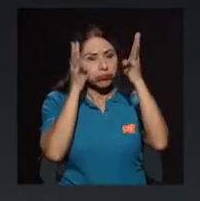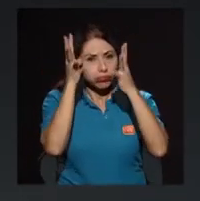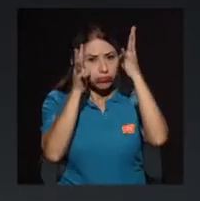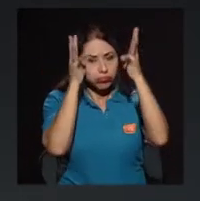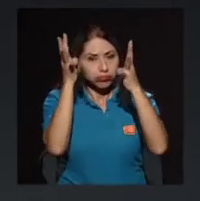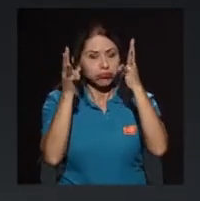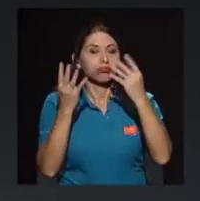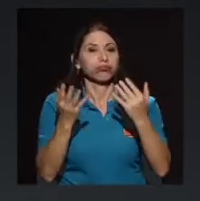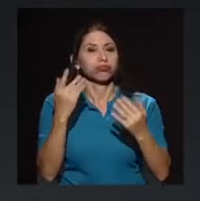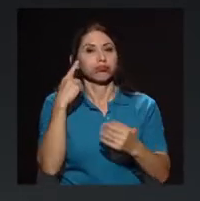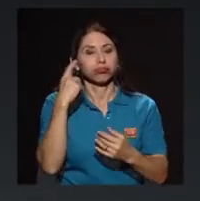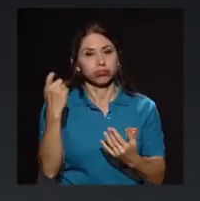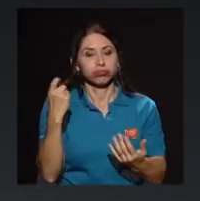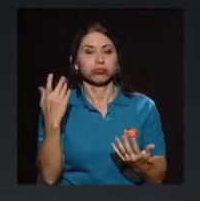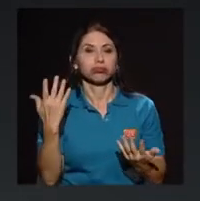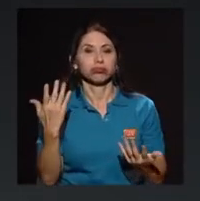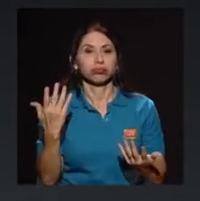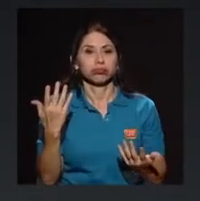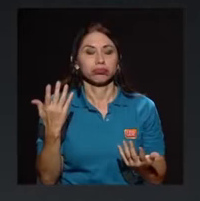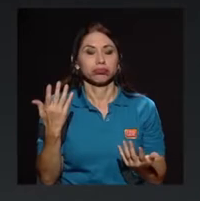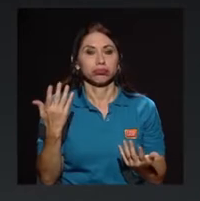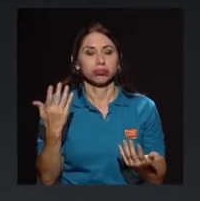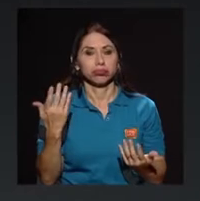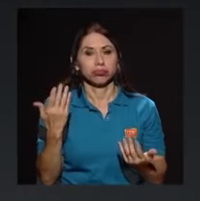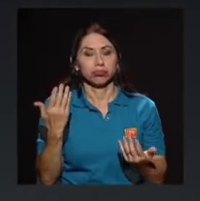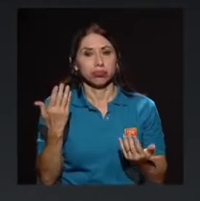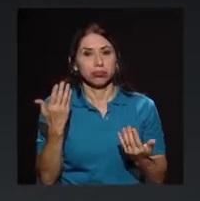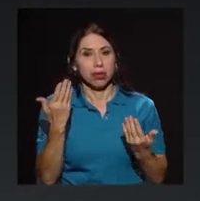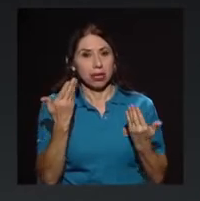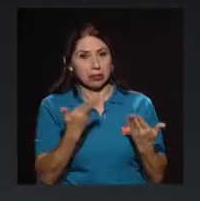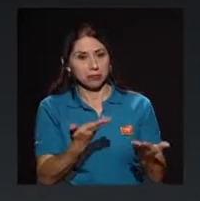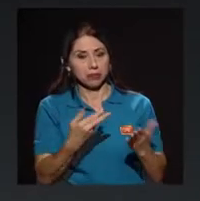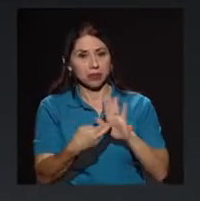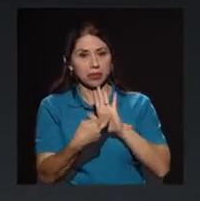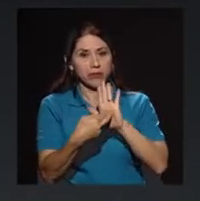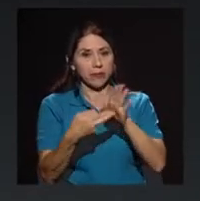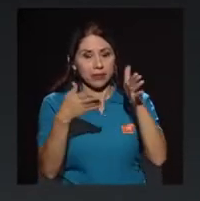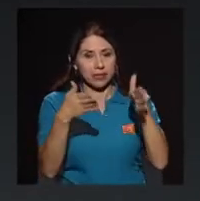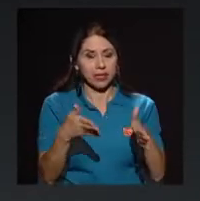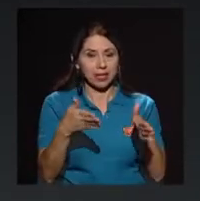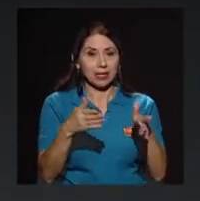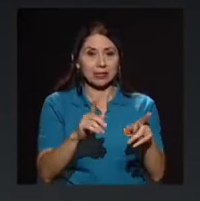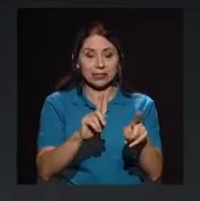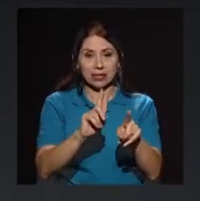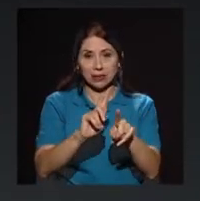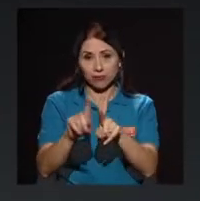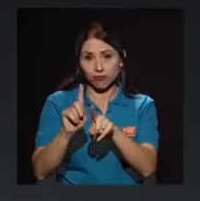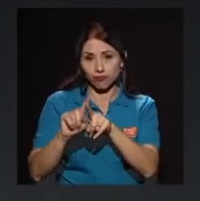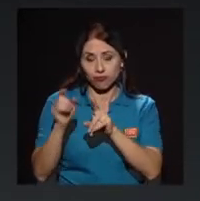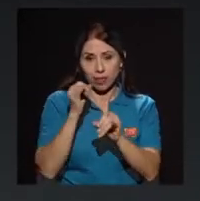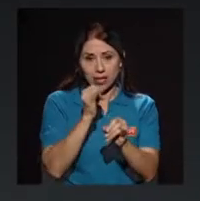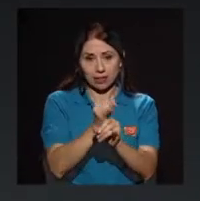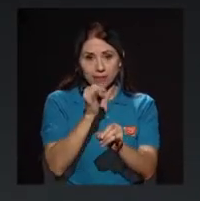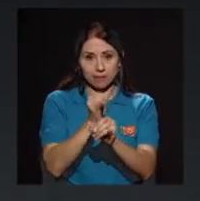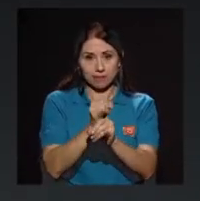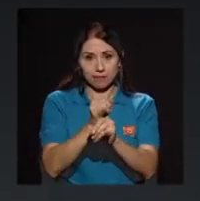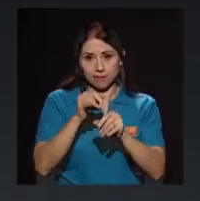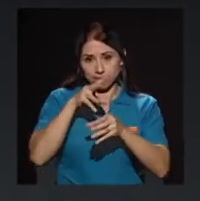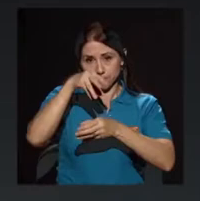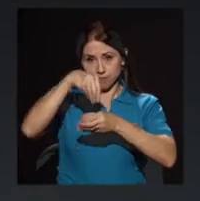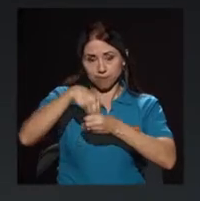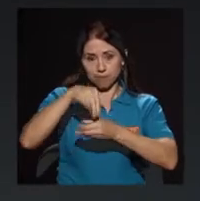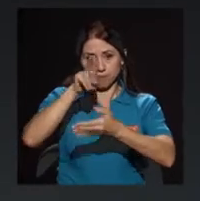espero, porque tenemos representantes de una serie de entidades de la universidad